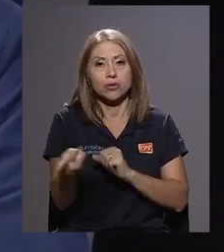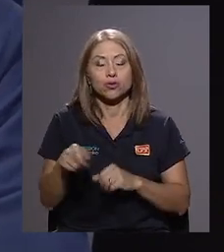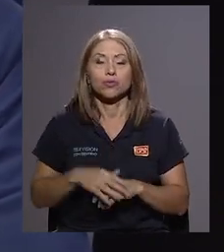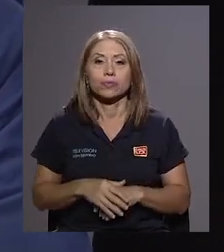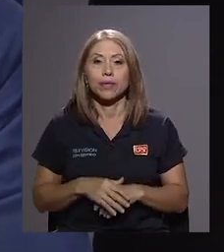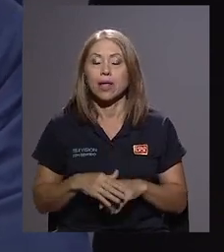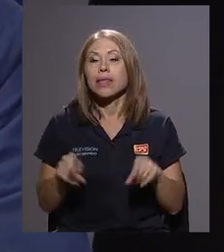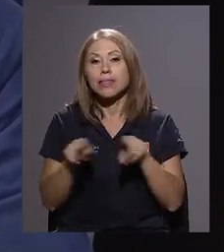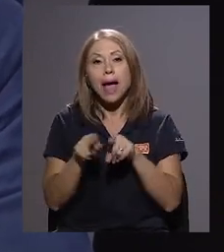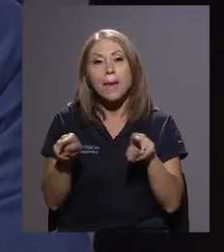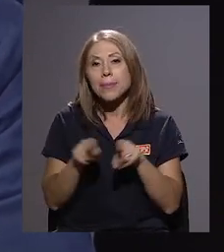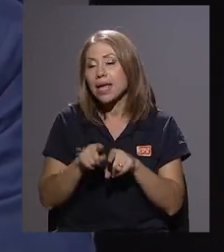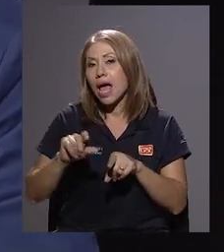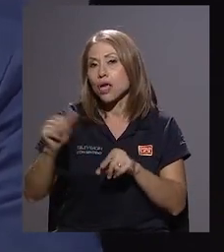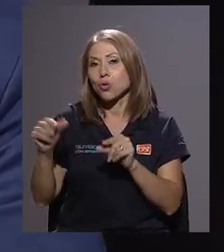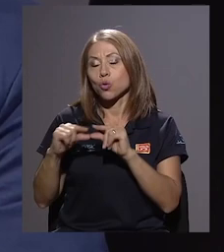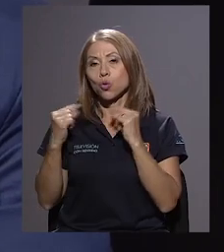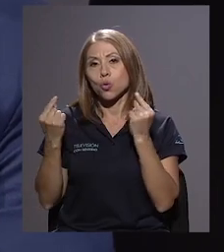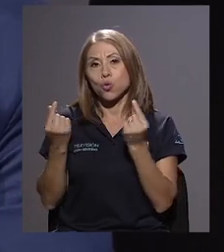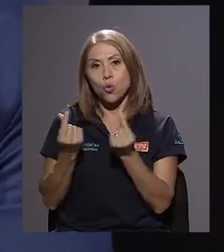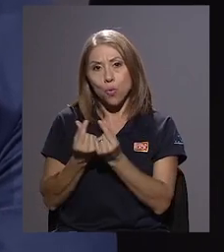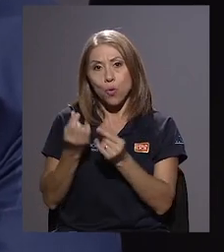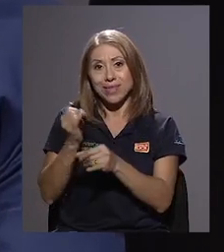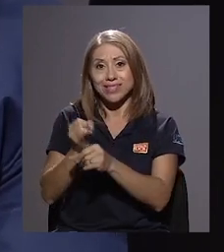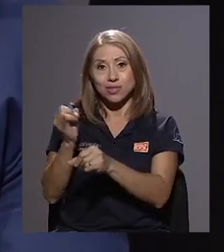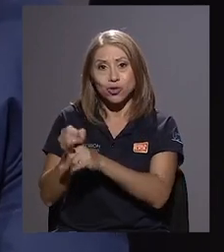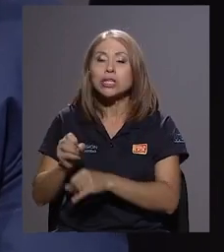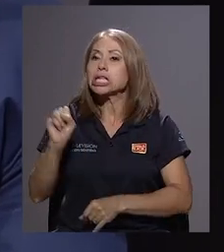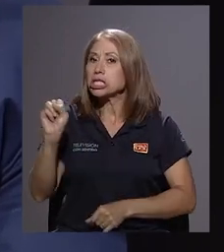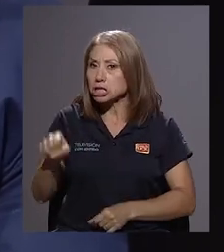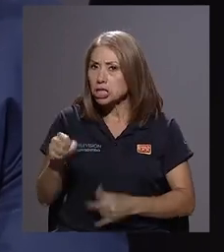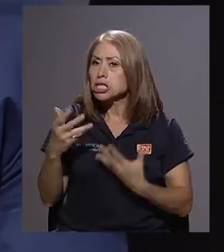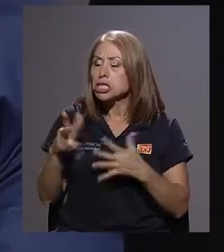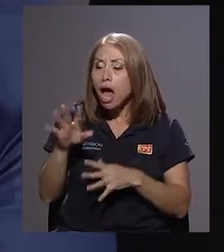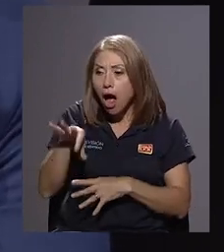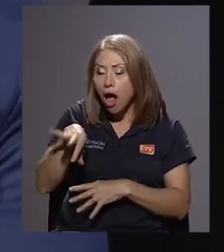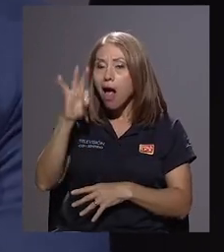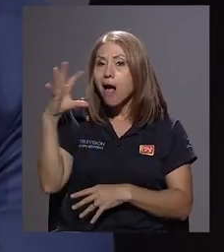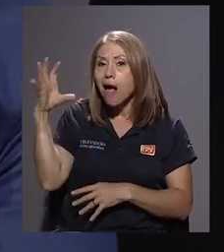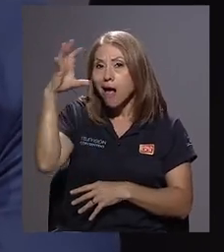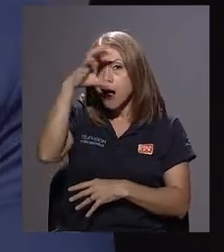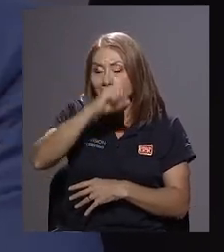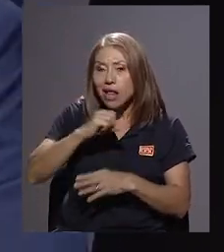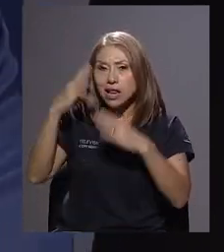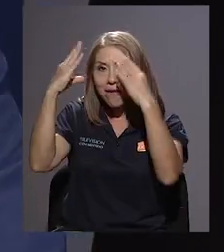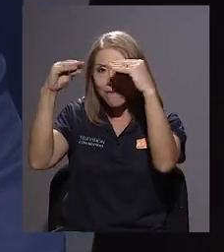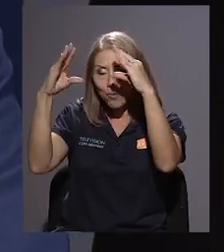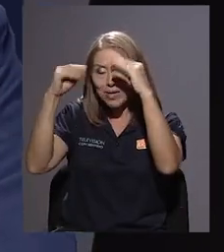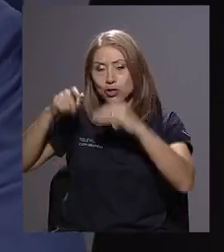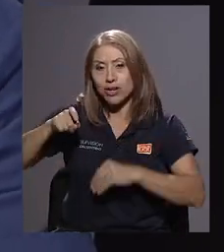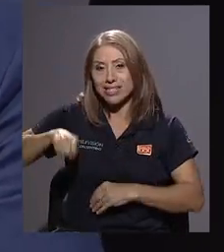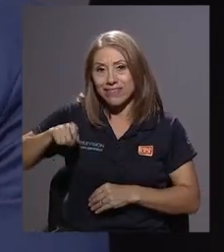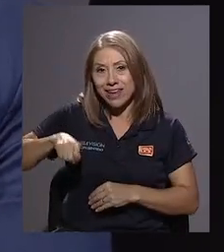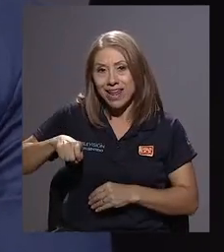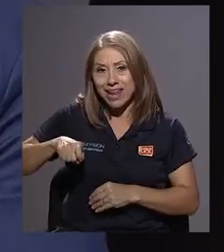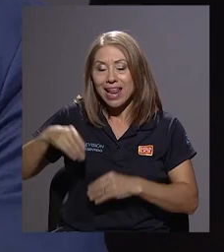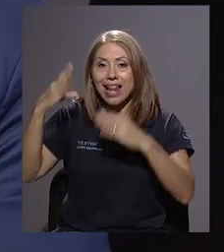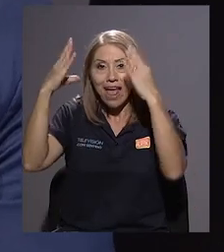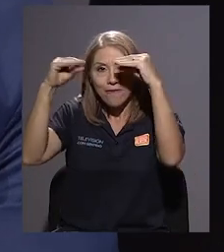Hay otro grupo interesante que sí tiene la información que se requiere, que demanda, que es la mínima que debería estar,